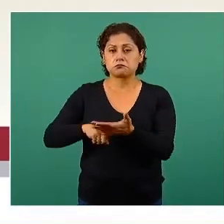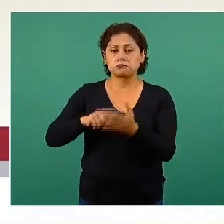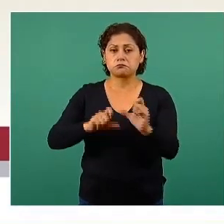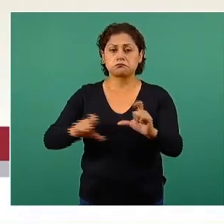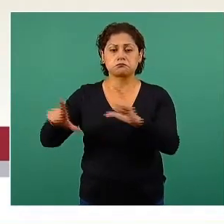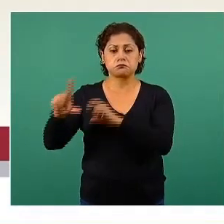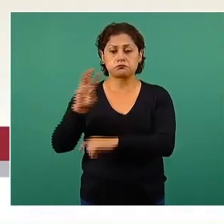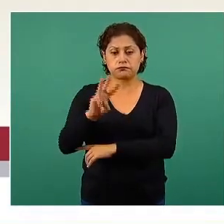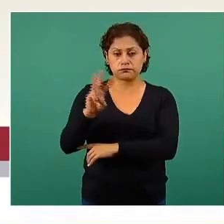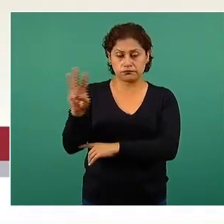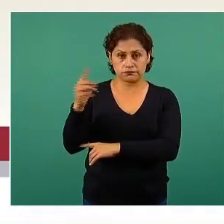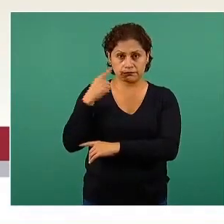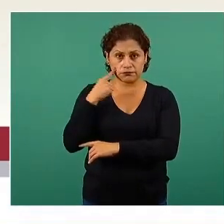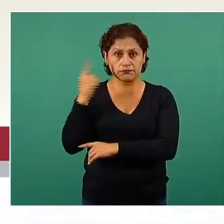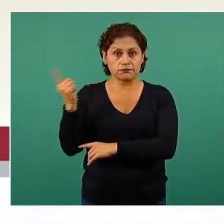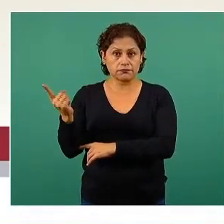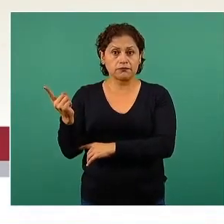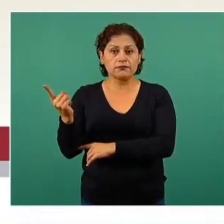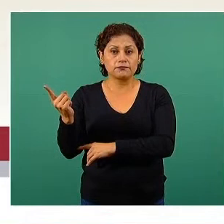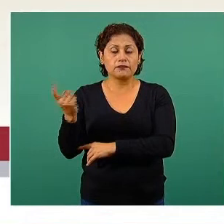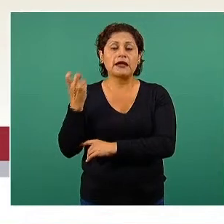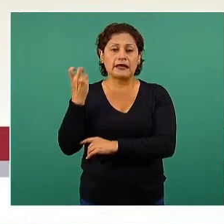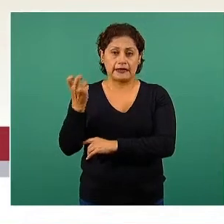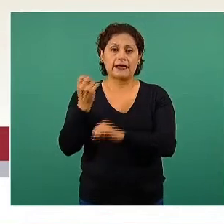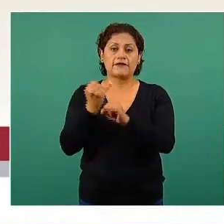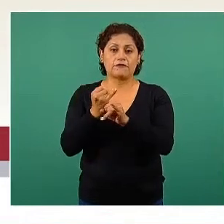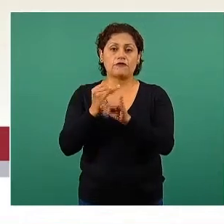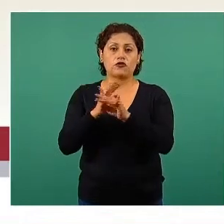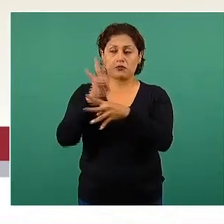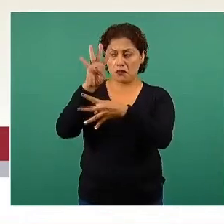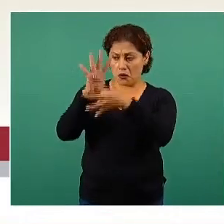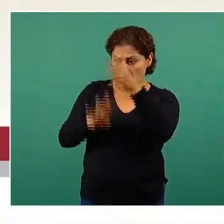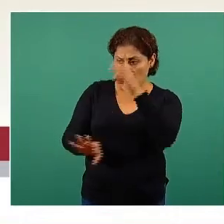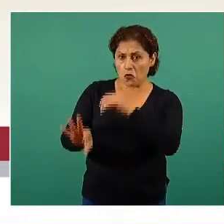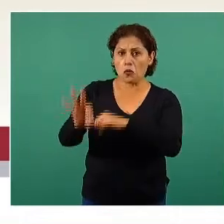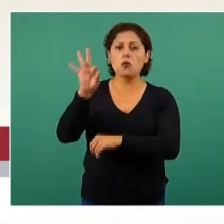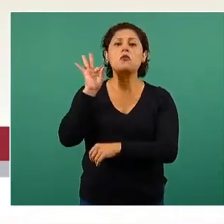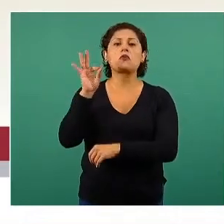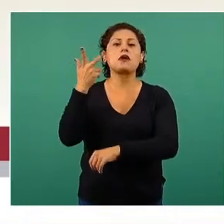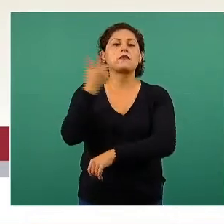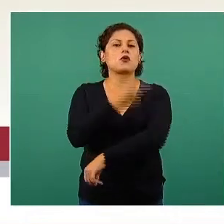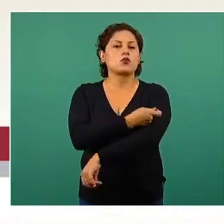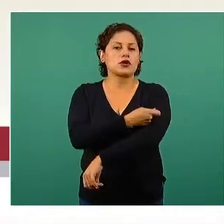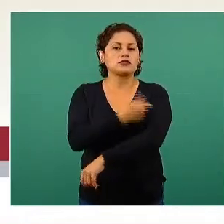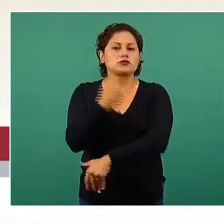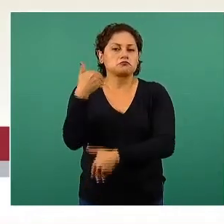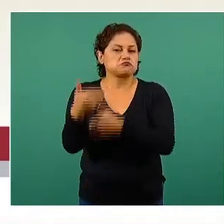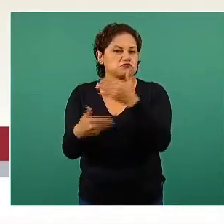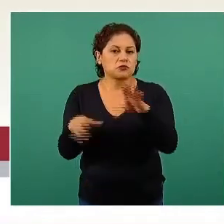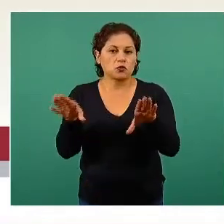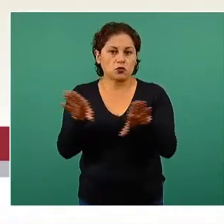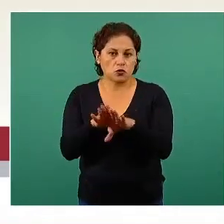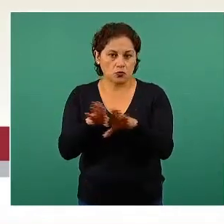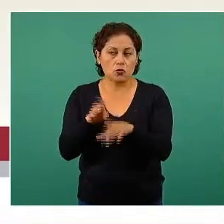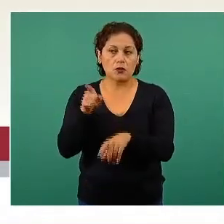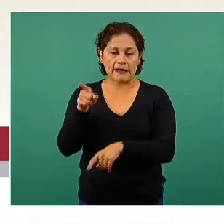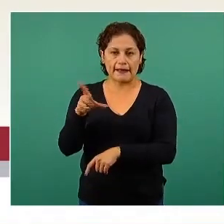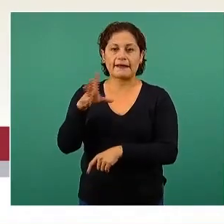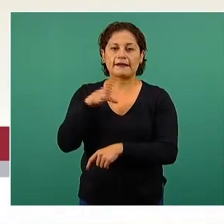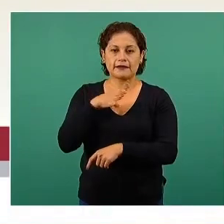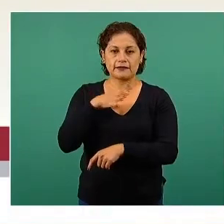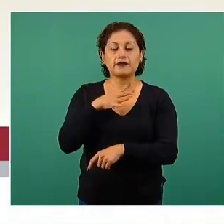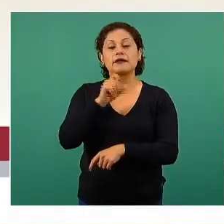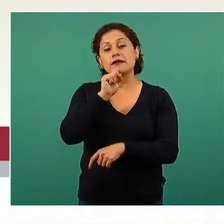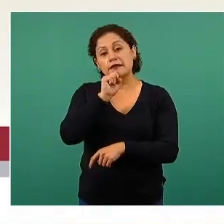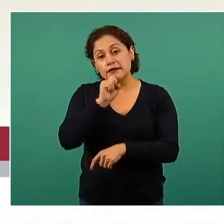.gov.mx va a encontrar información útil sobre la vacunación y particularmente para anunciar lo que